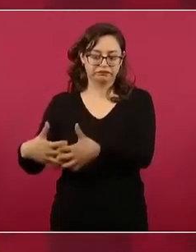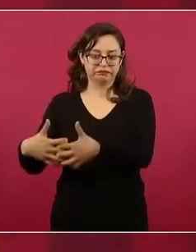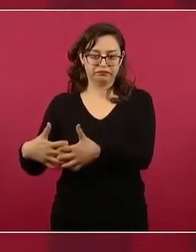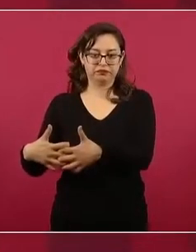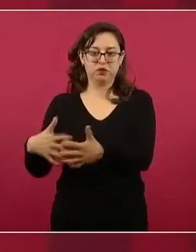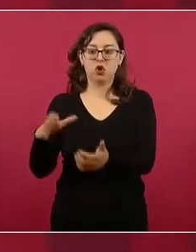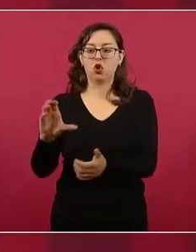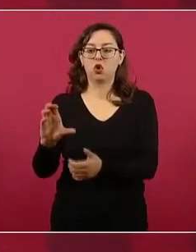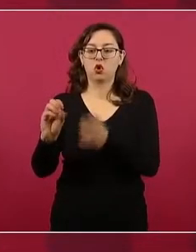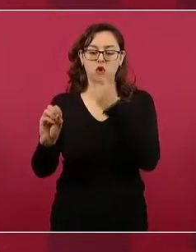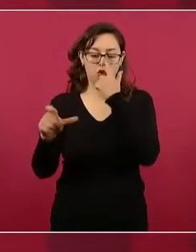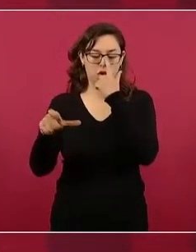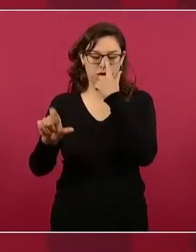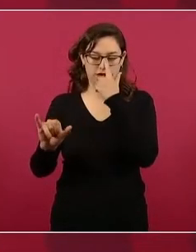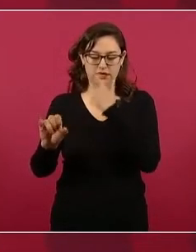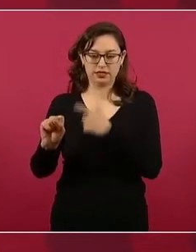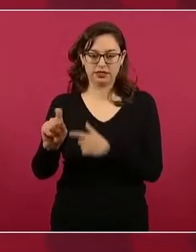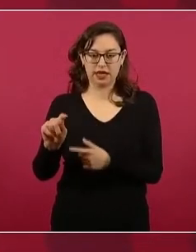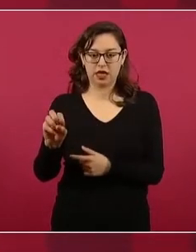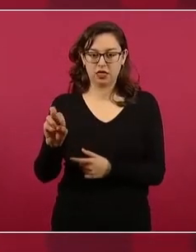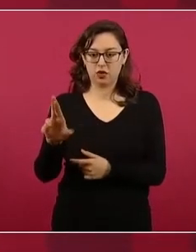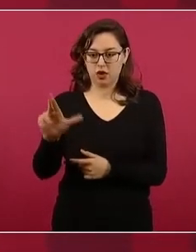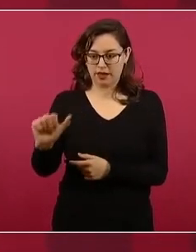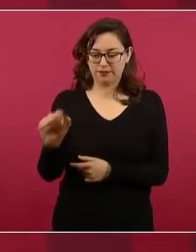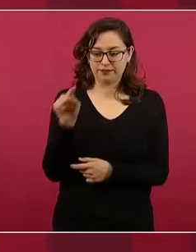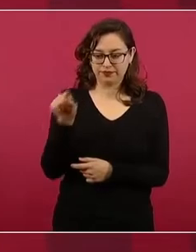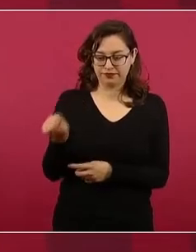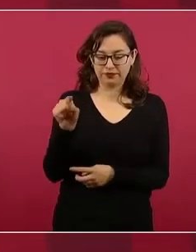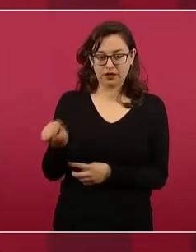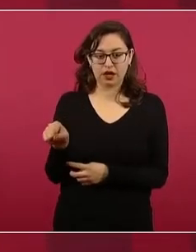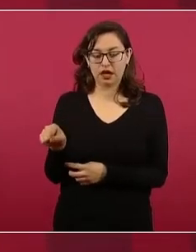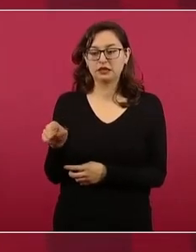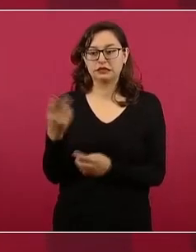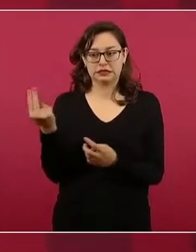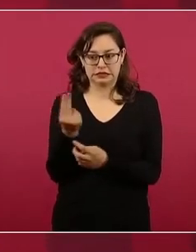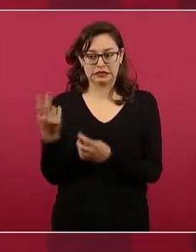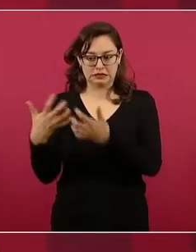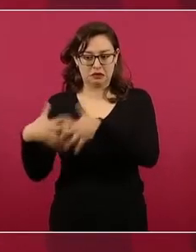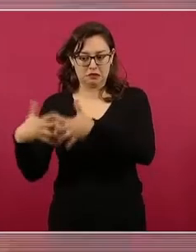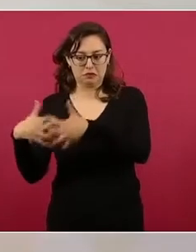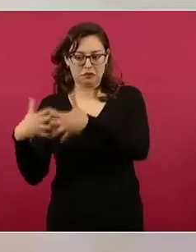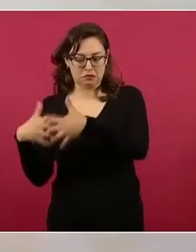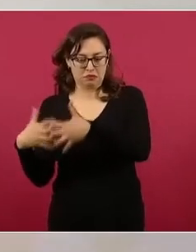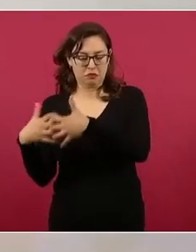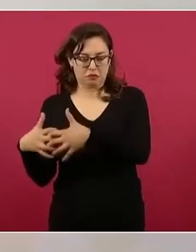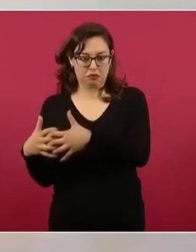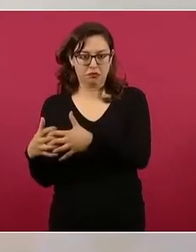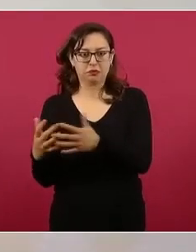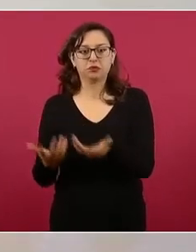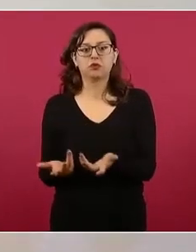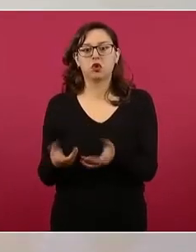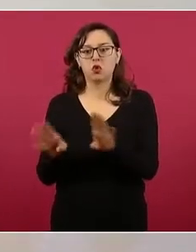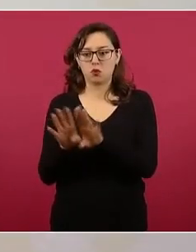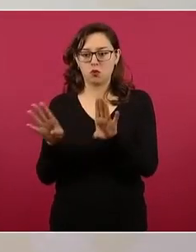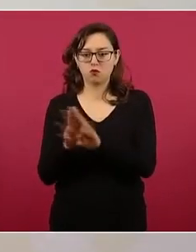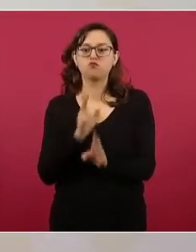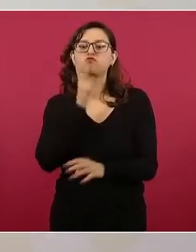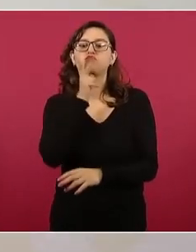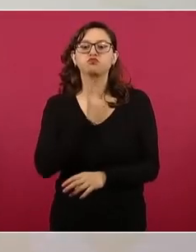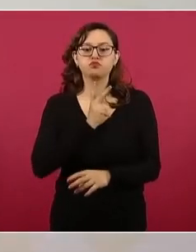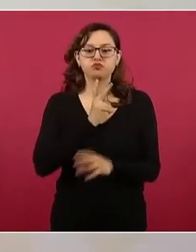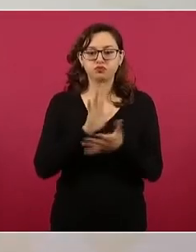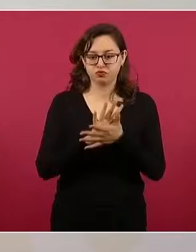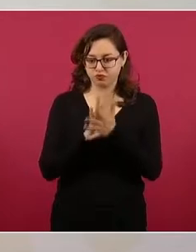pero se requieren estas plantas para exprimir más la materia prima